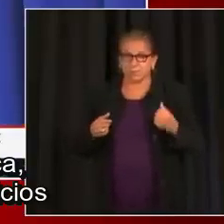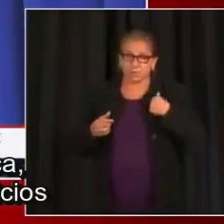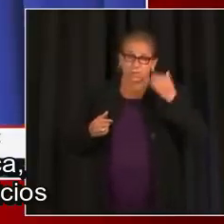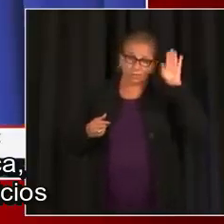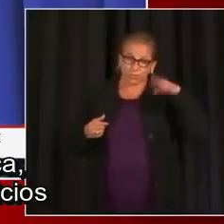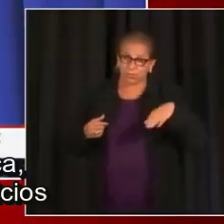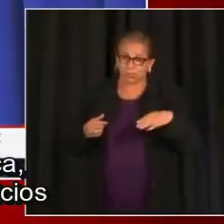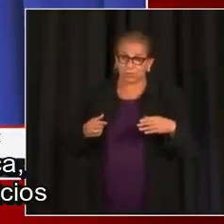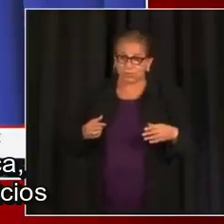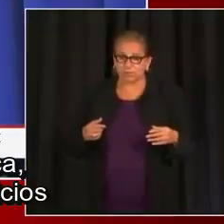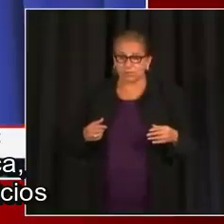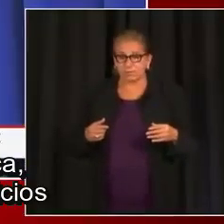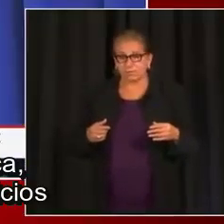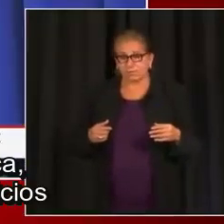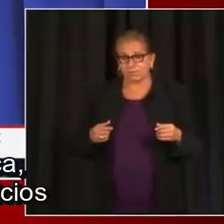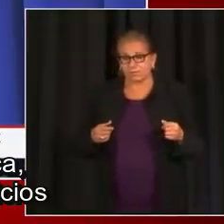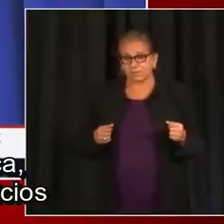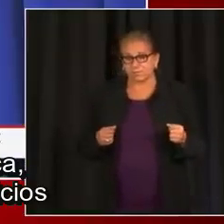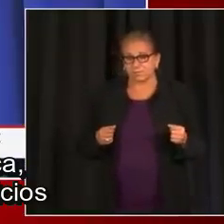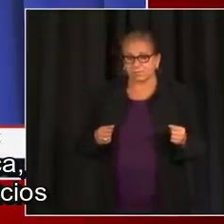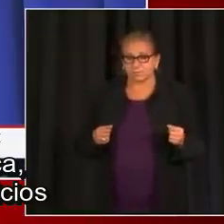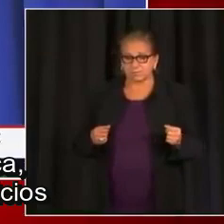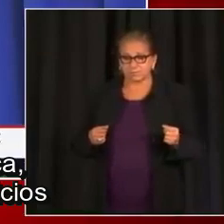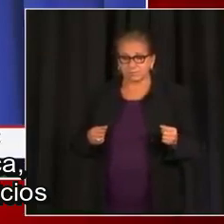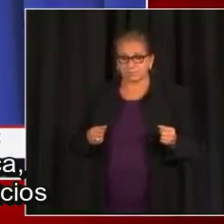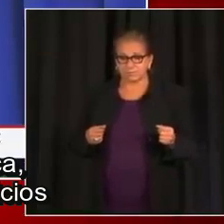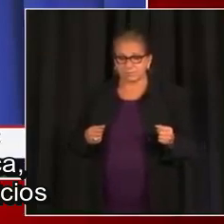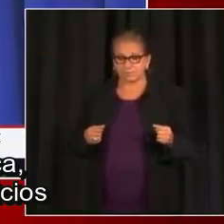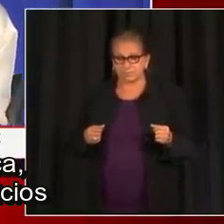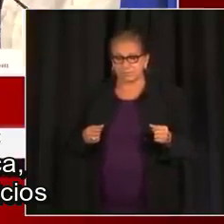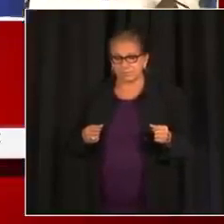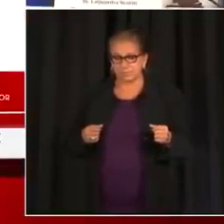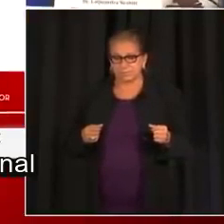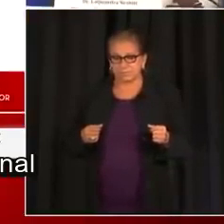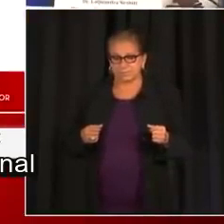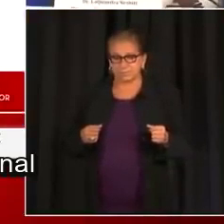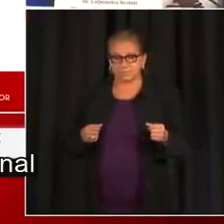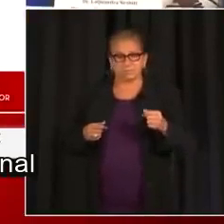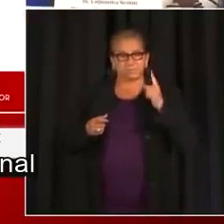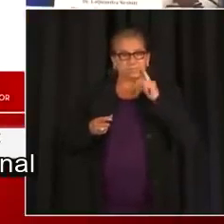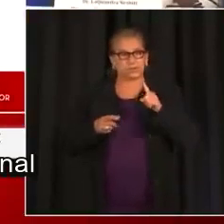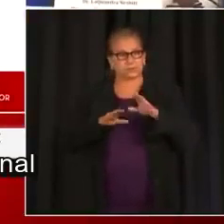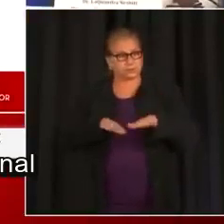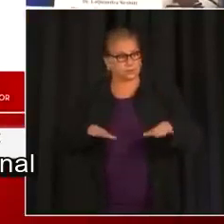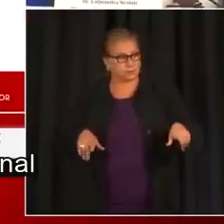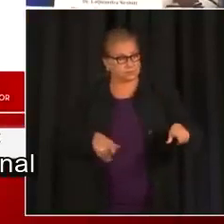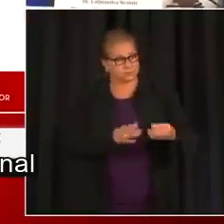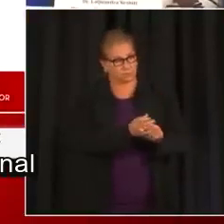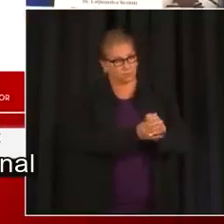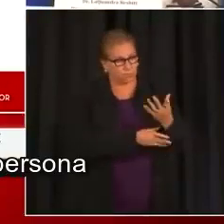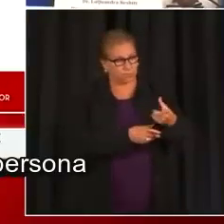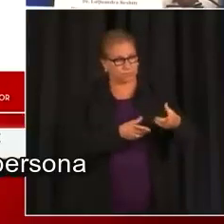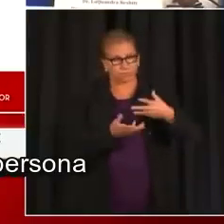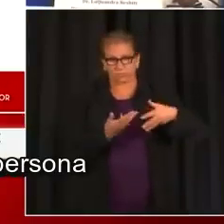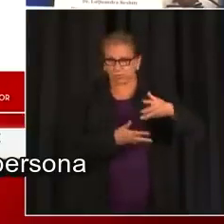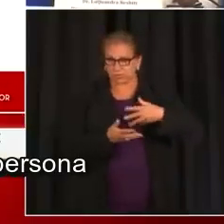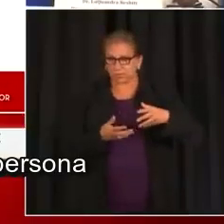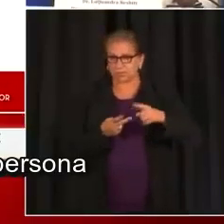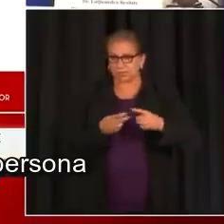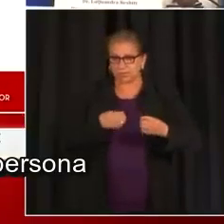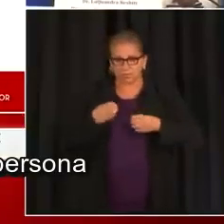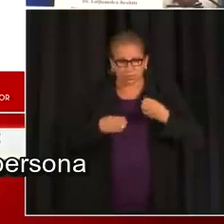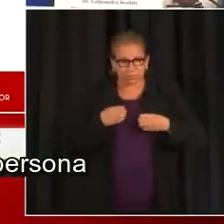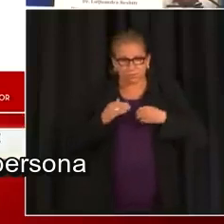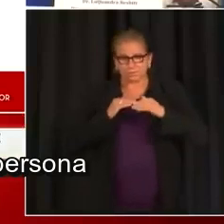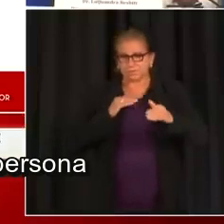y también para la salud pública, porque sabemos que los beneficios para el desarrollo socioemocional de los niños cuando pueden ir a